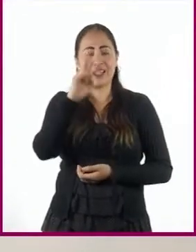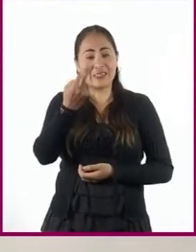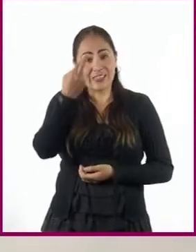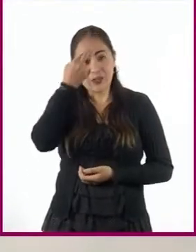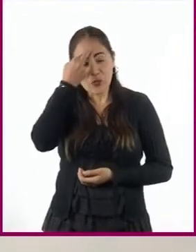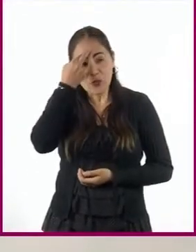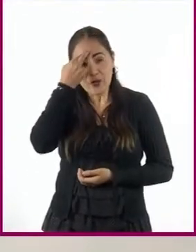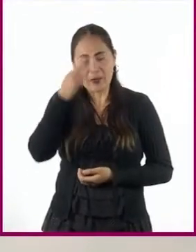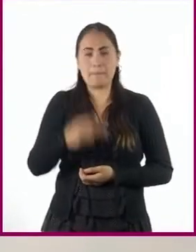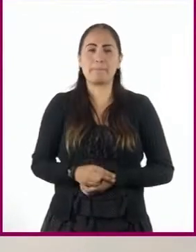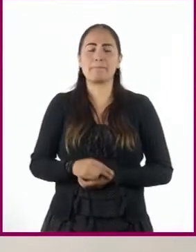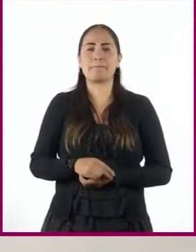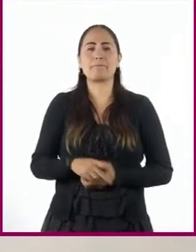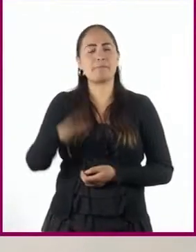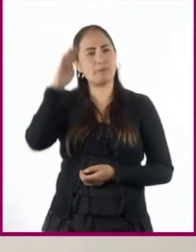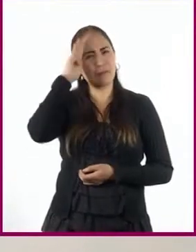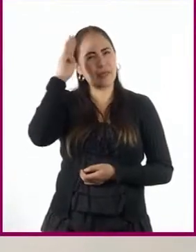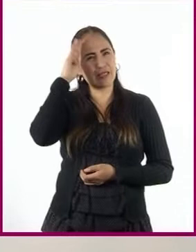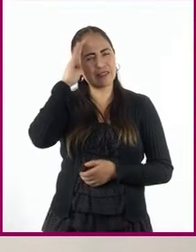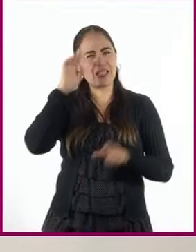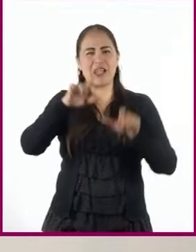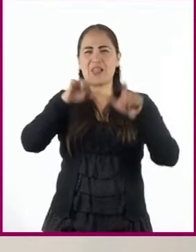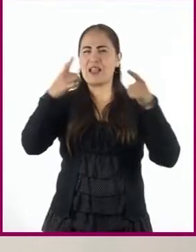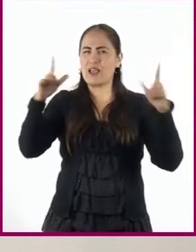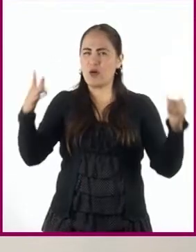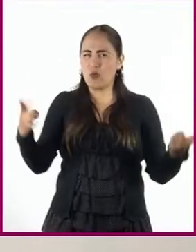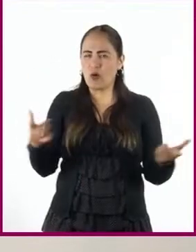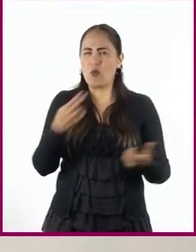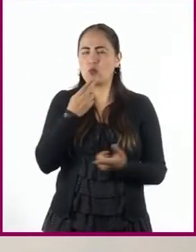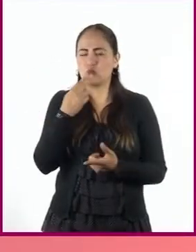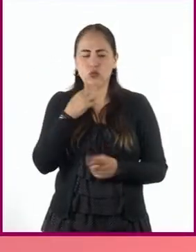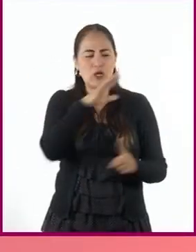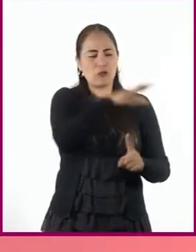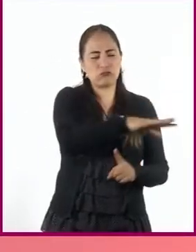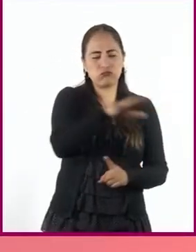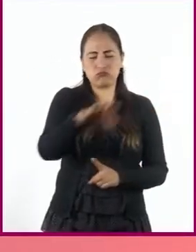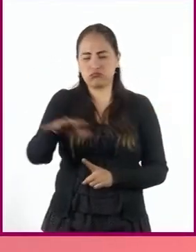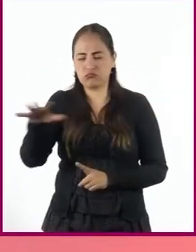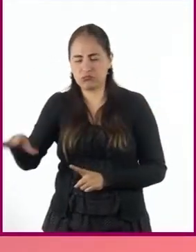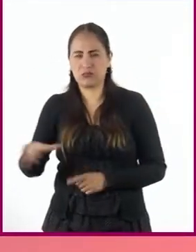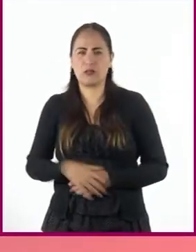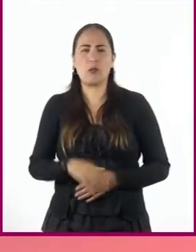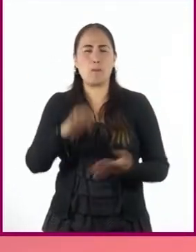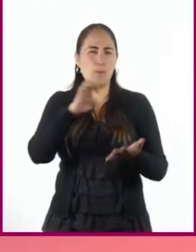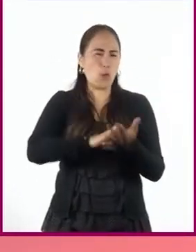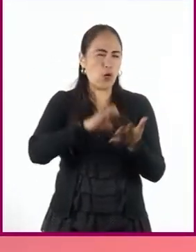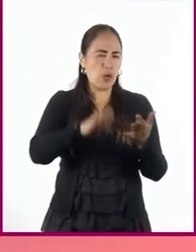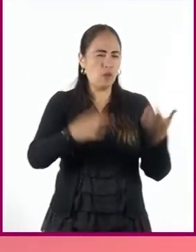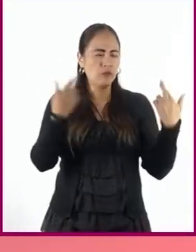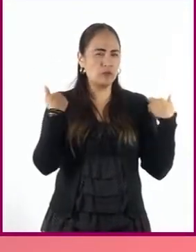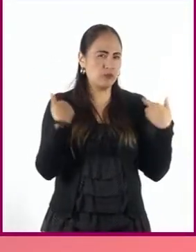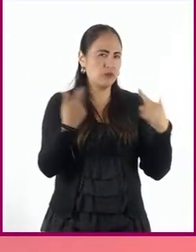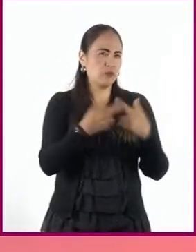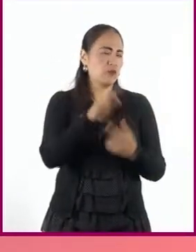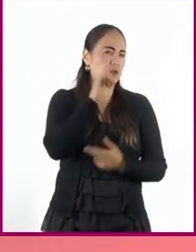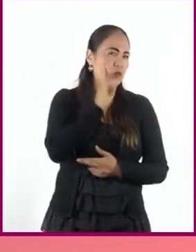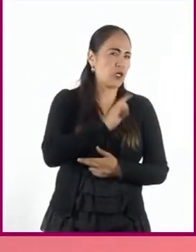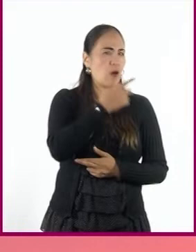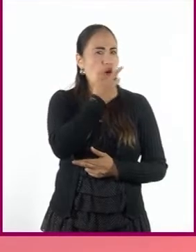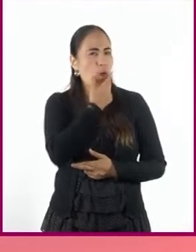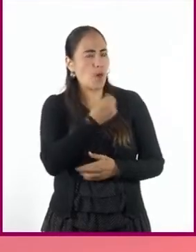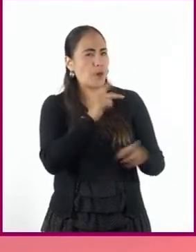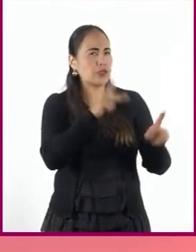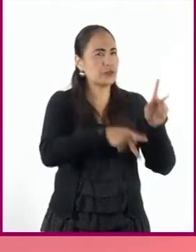piensen en el lenguaje que utilizan en distintos contextos. Por ejemplo, con ciertas profesoras o profesores, con sus